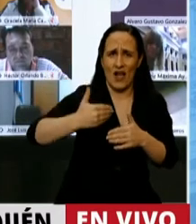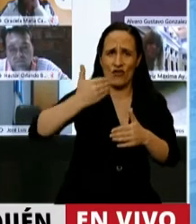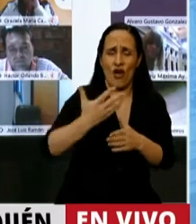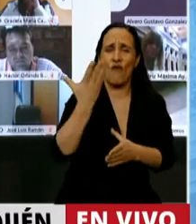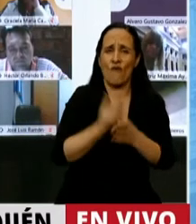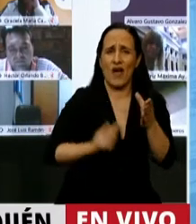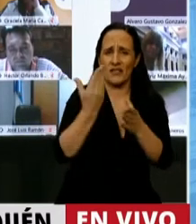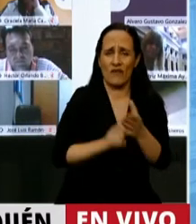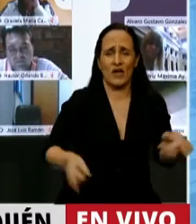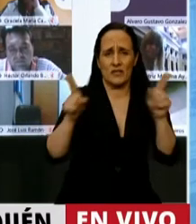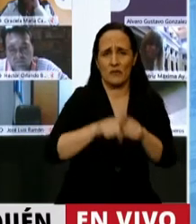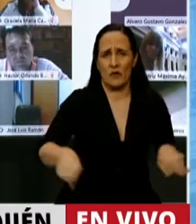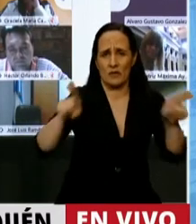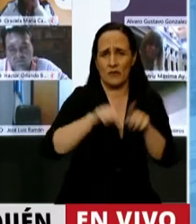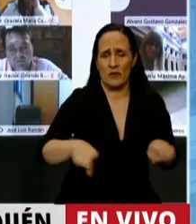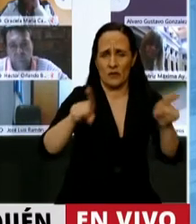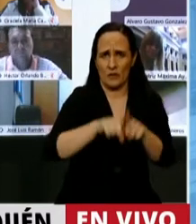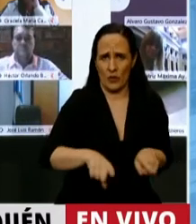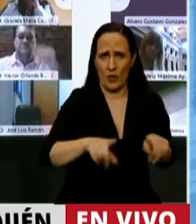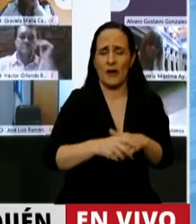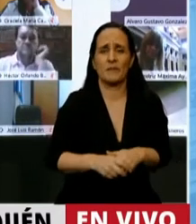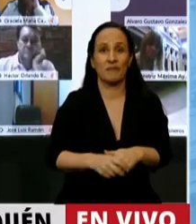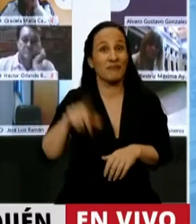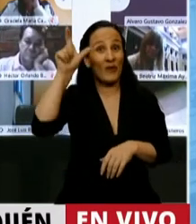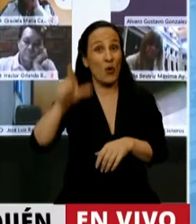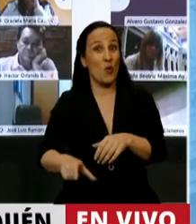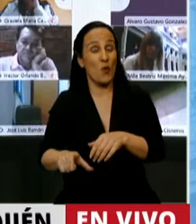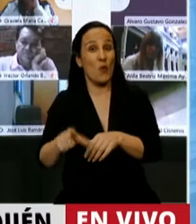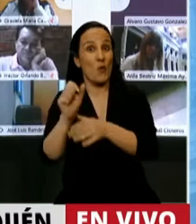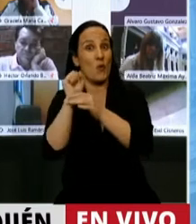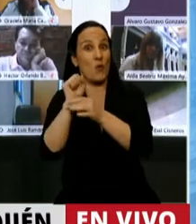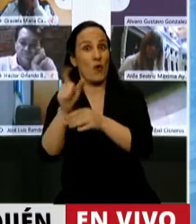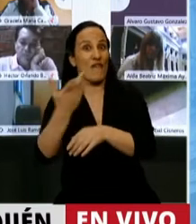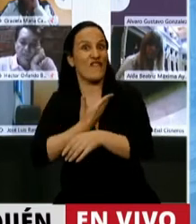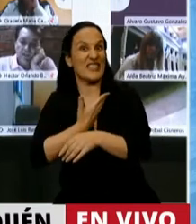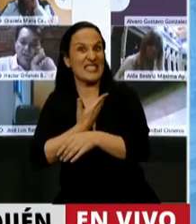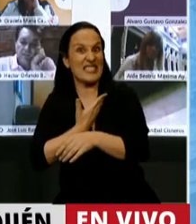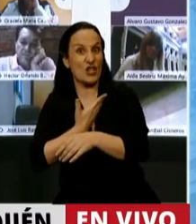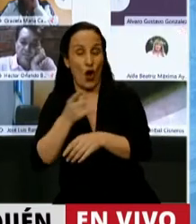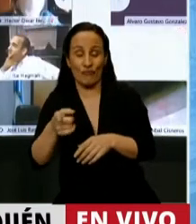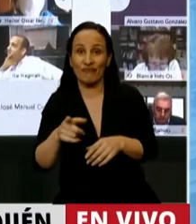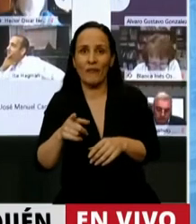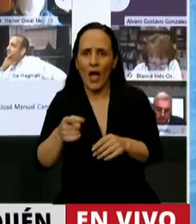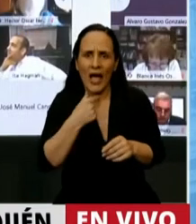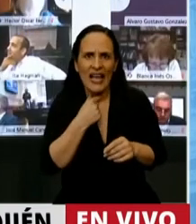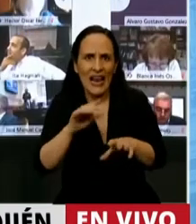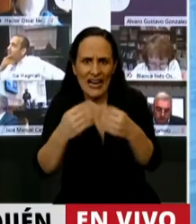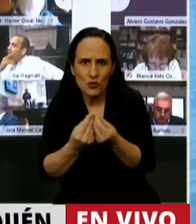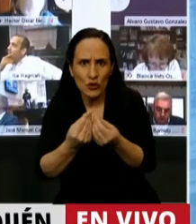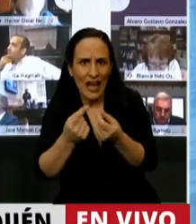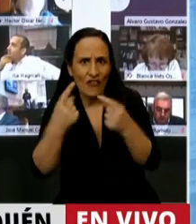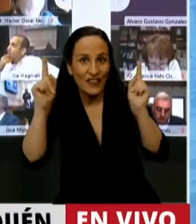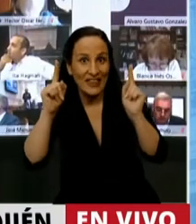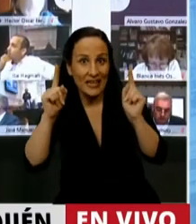errores como Nación. Un gran físico decía, si buscás resultados distintos, no hagas siempre lo